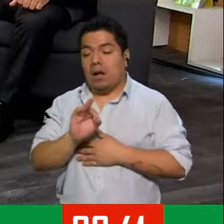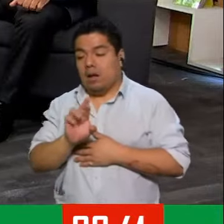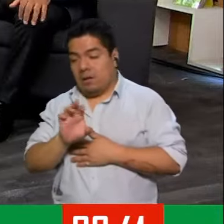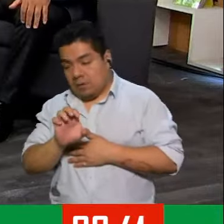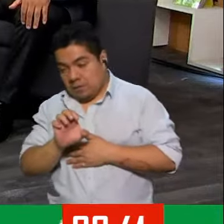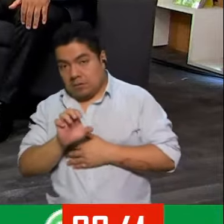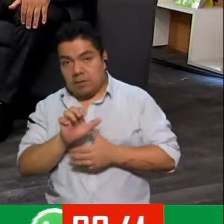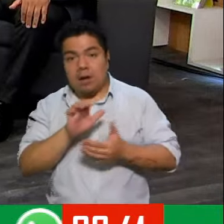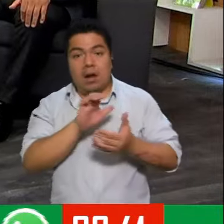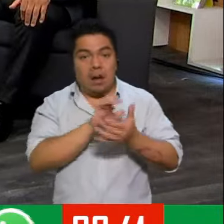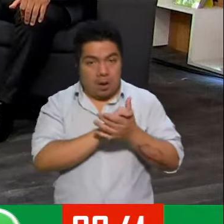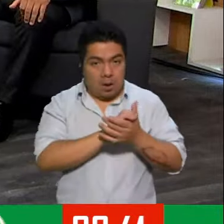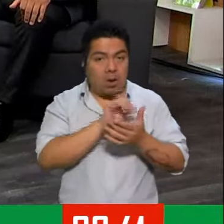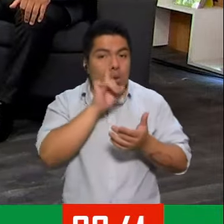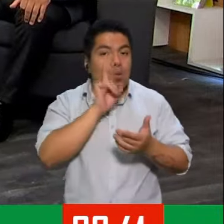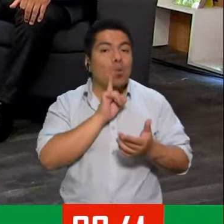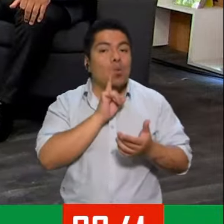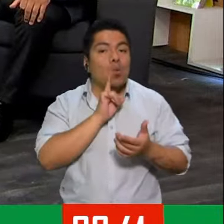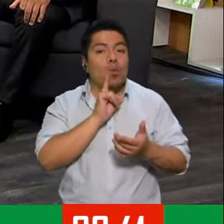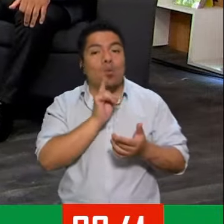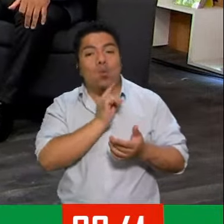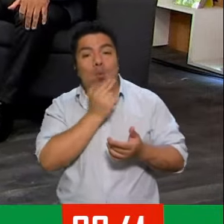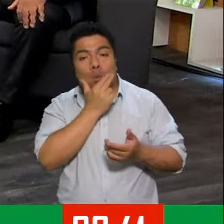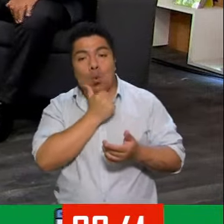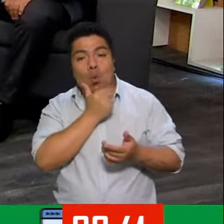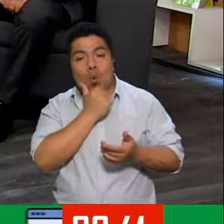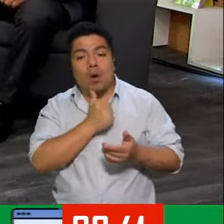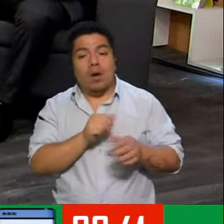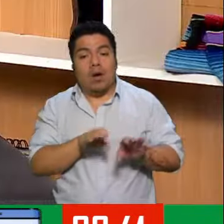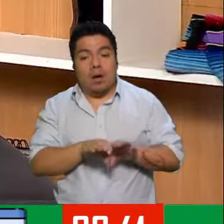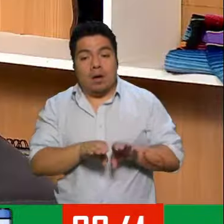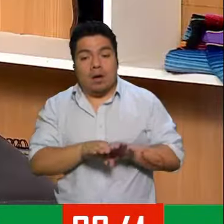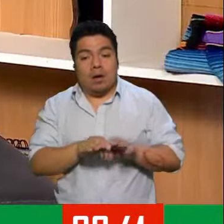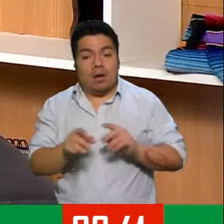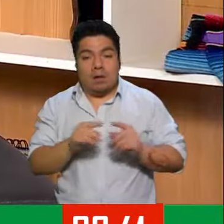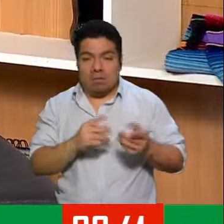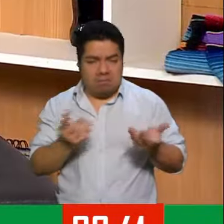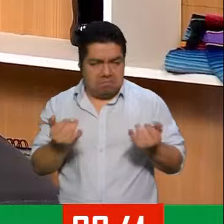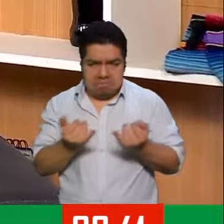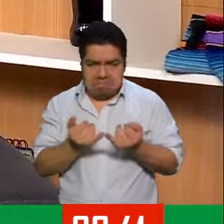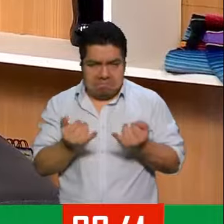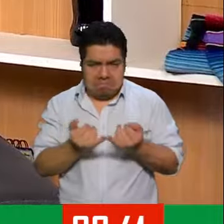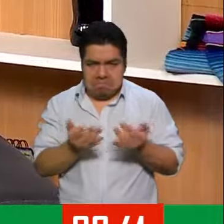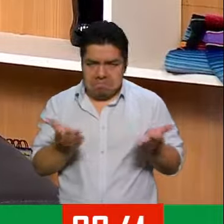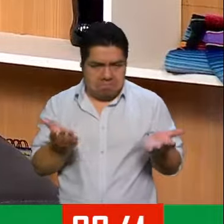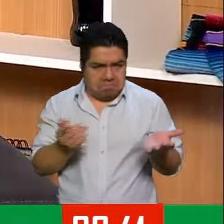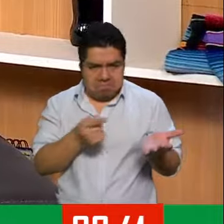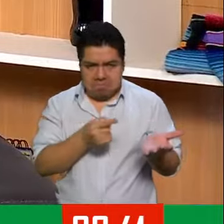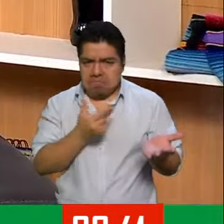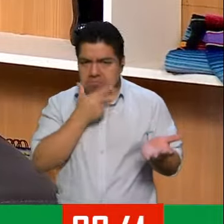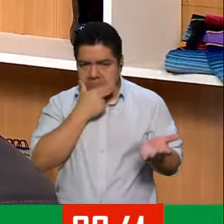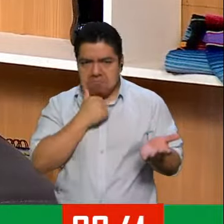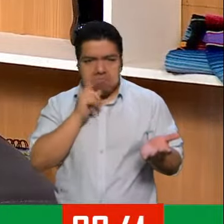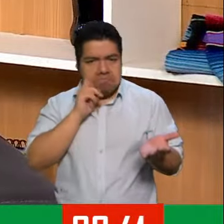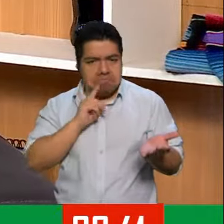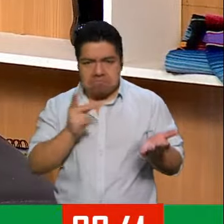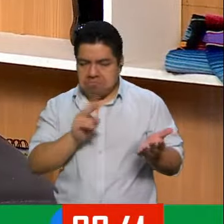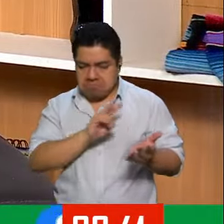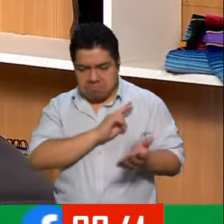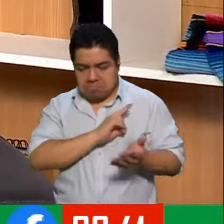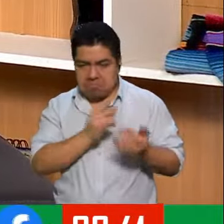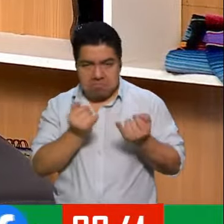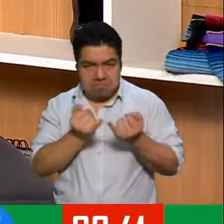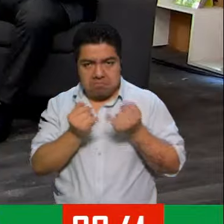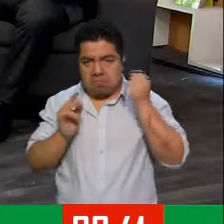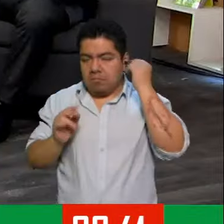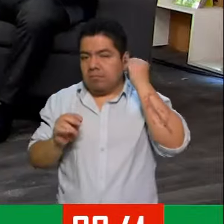pareja, ojo, y si el parejo es caballero, si es mi Afore, también le toca por viudés. ¿Por Sí, sí, claro.